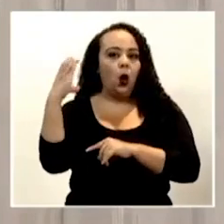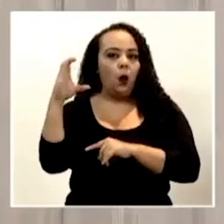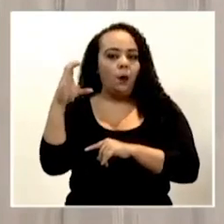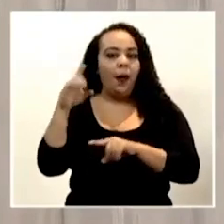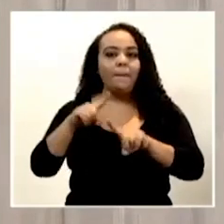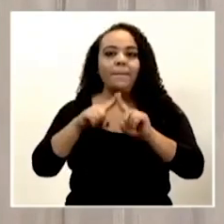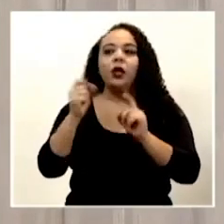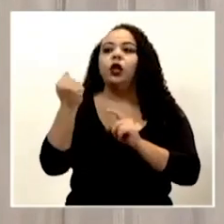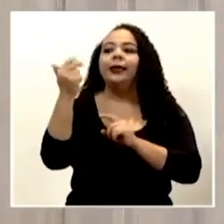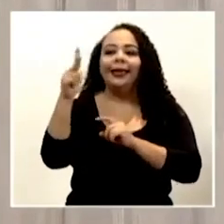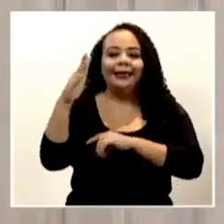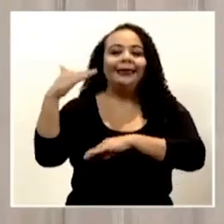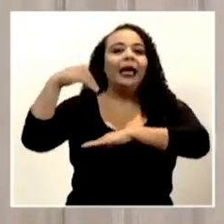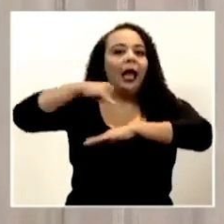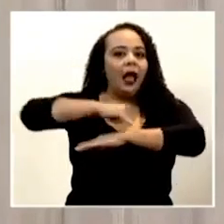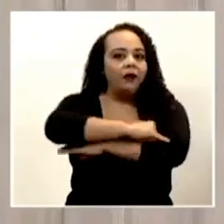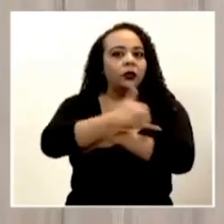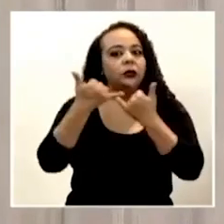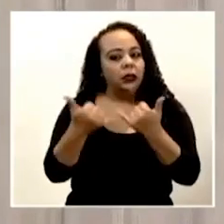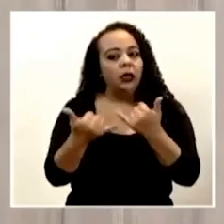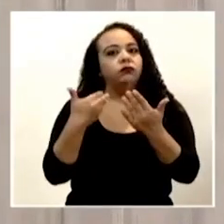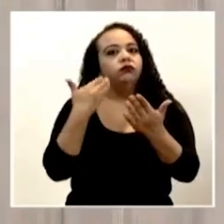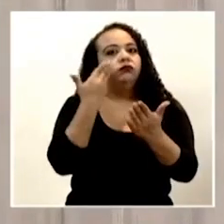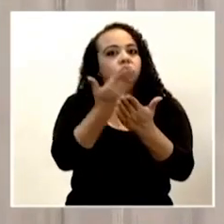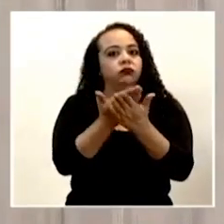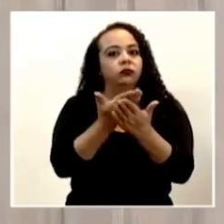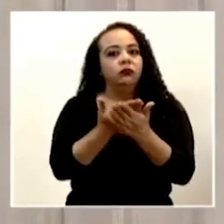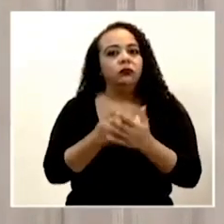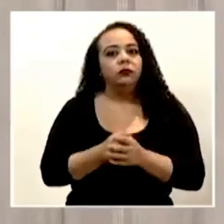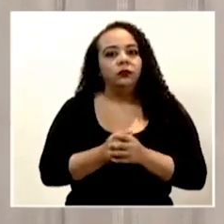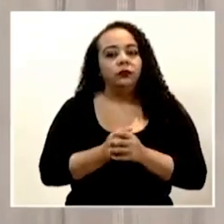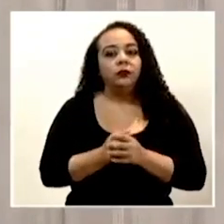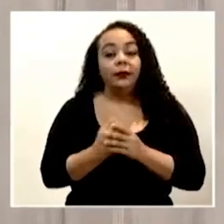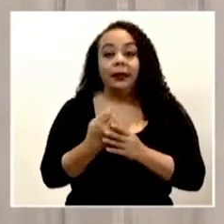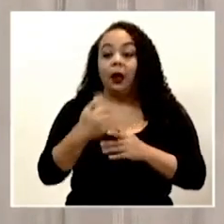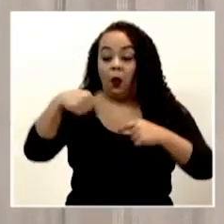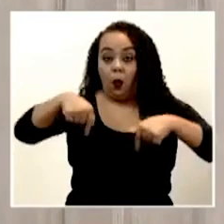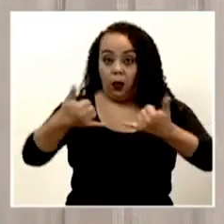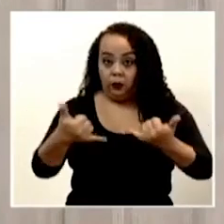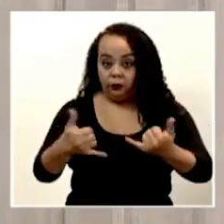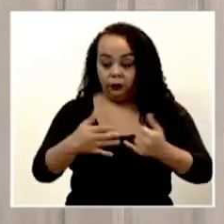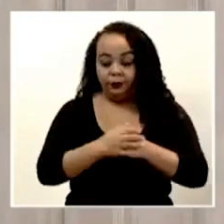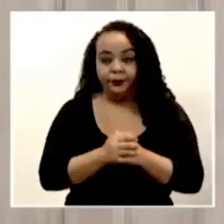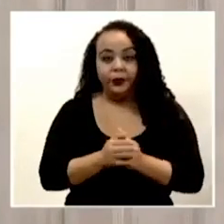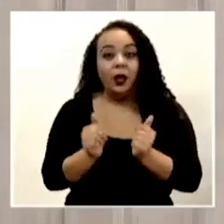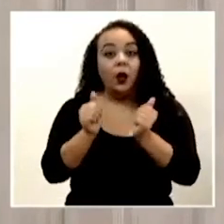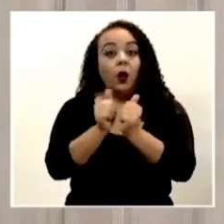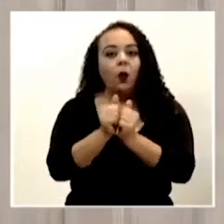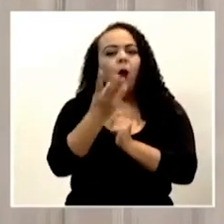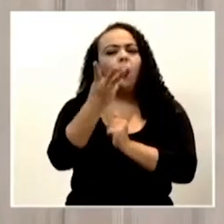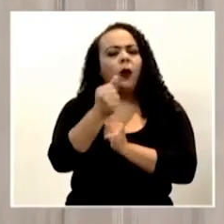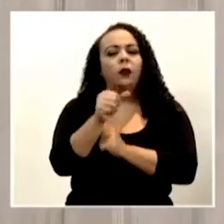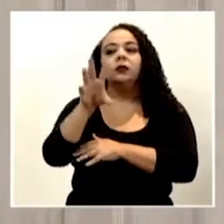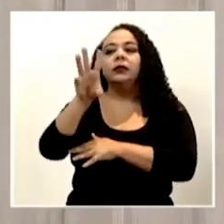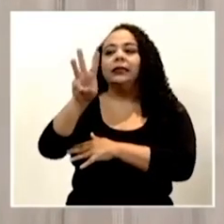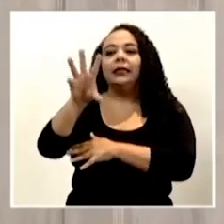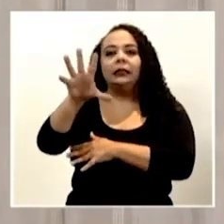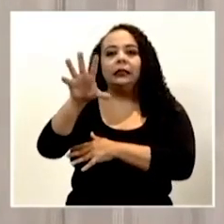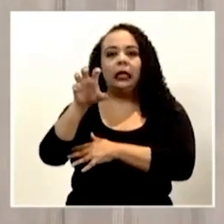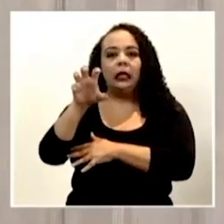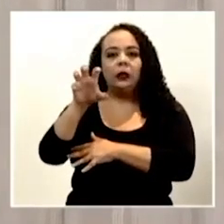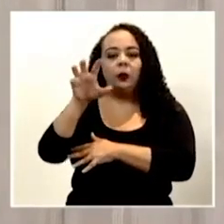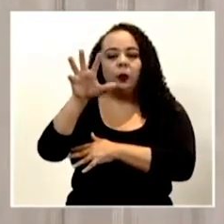pero son 13 aviones que han llegado al al al día de hoy con 600 152